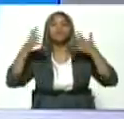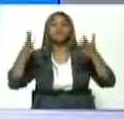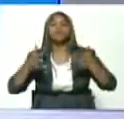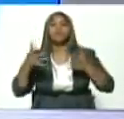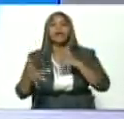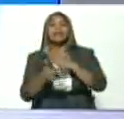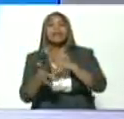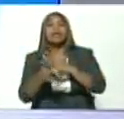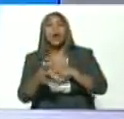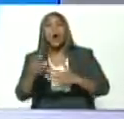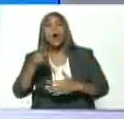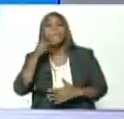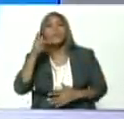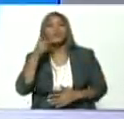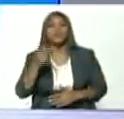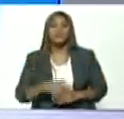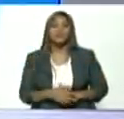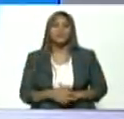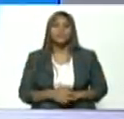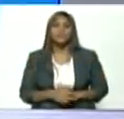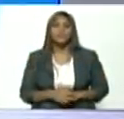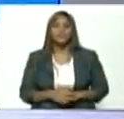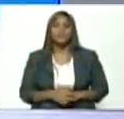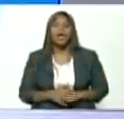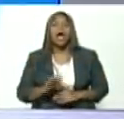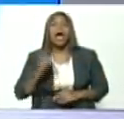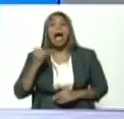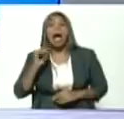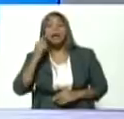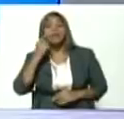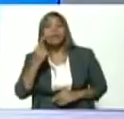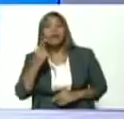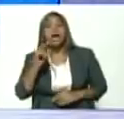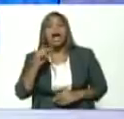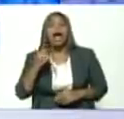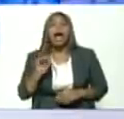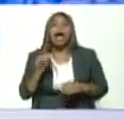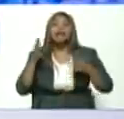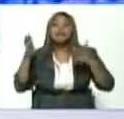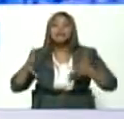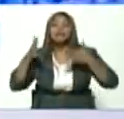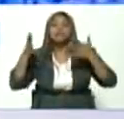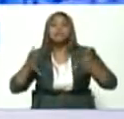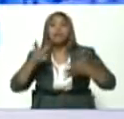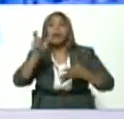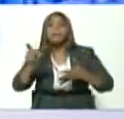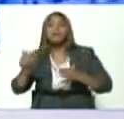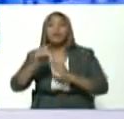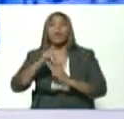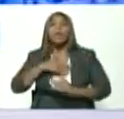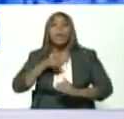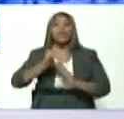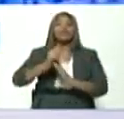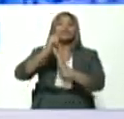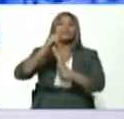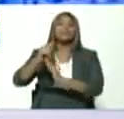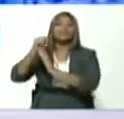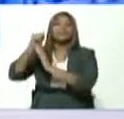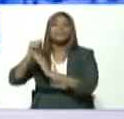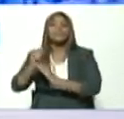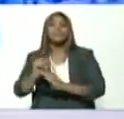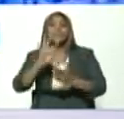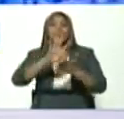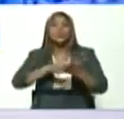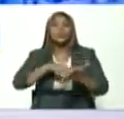bueno hay que masificarla hay que formar líderes lideresas cuadros y